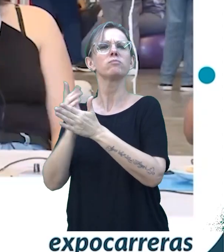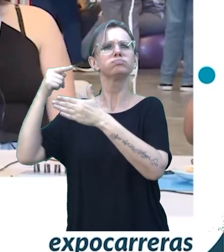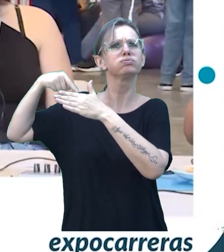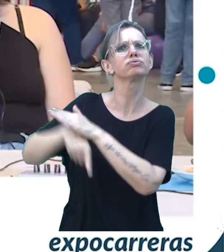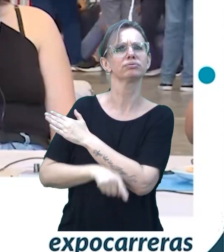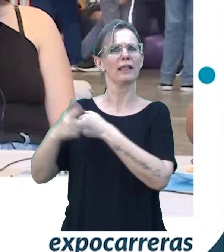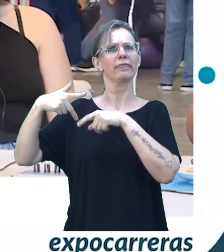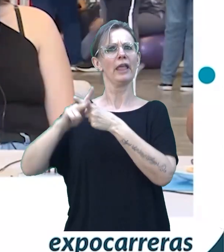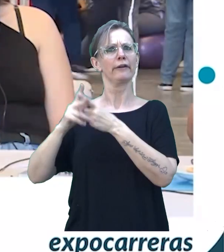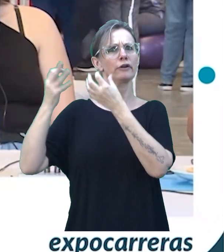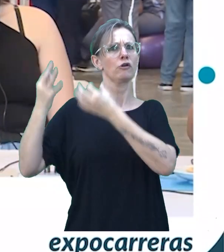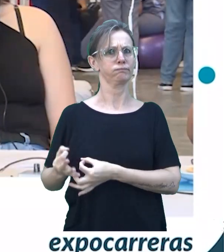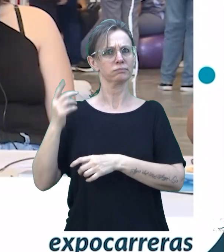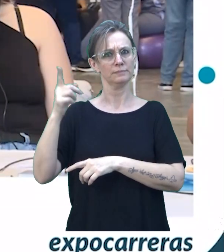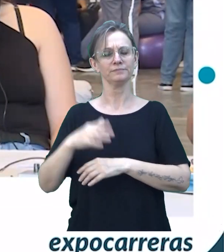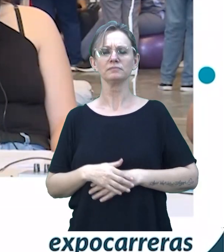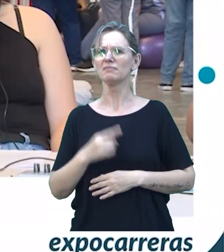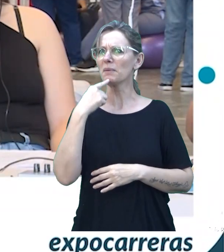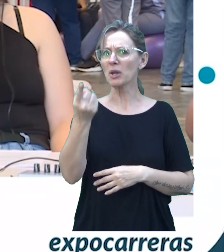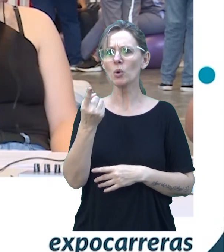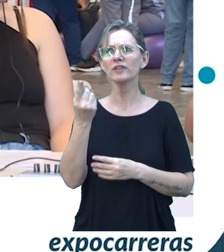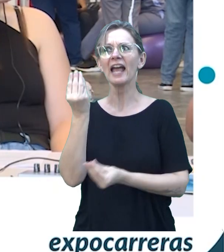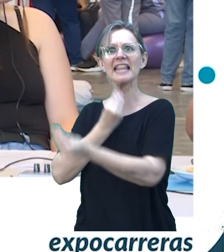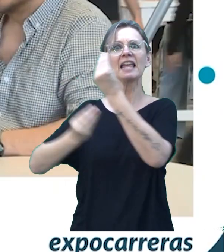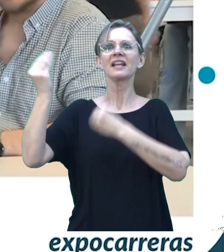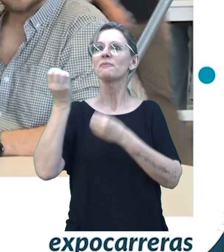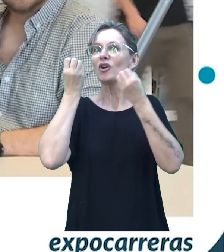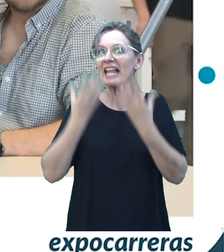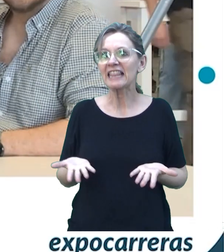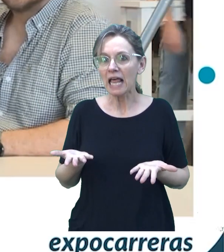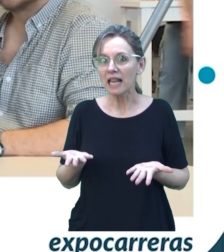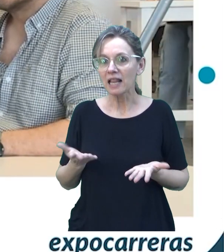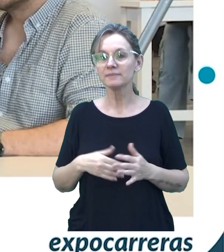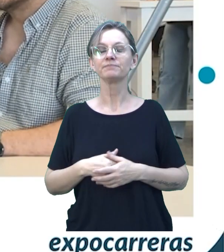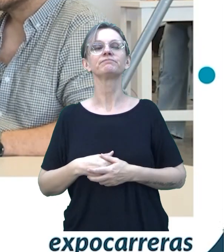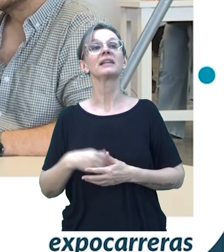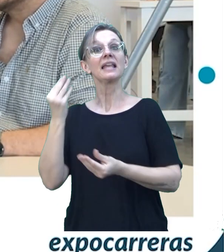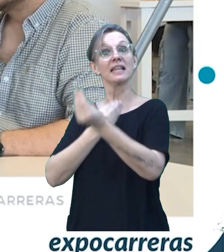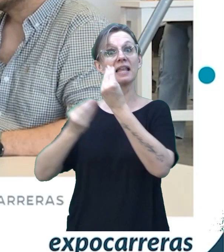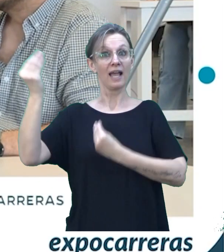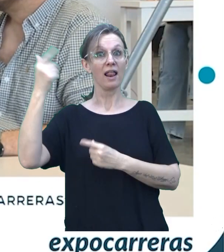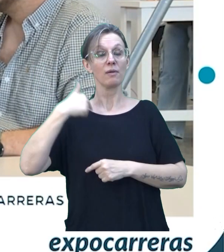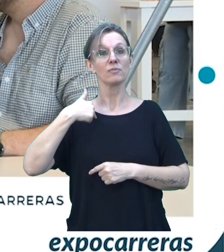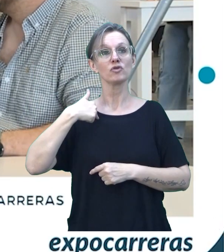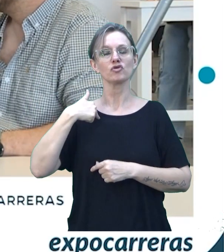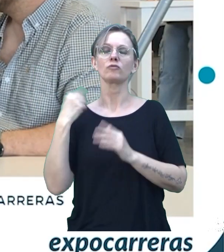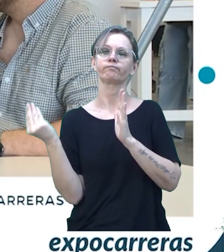Tengo una consulta porque ¿qué onda el intercambio, digamos? El intercambio, básicamente yo me postulé